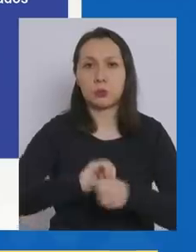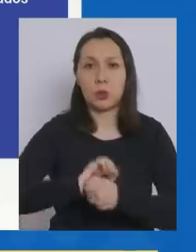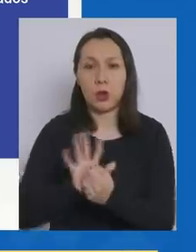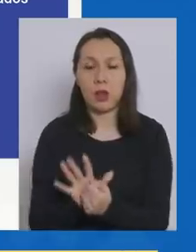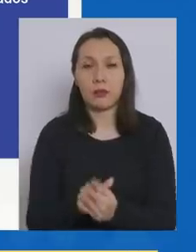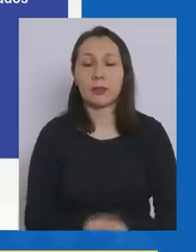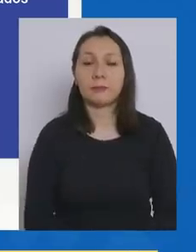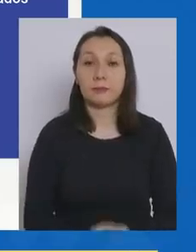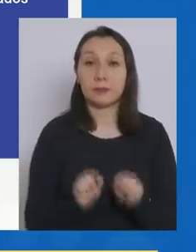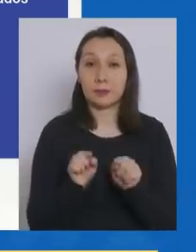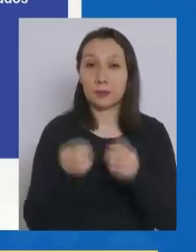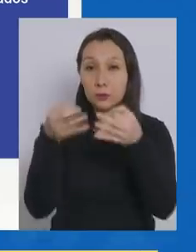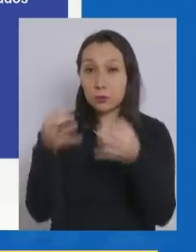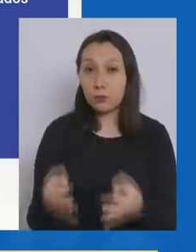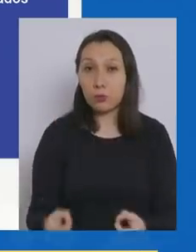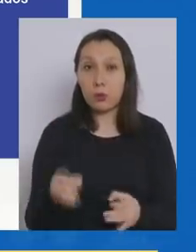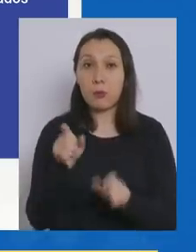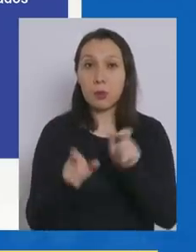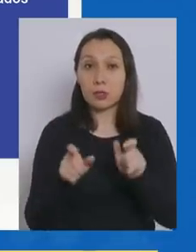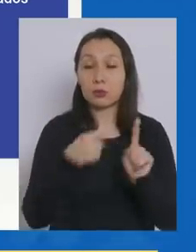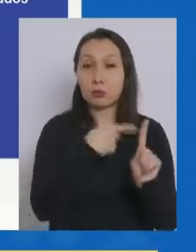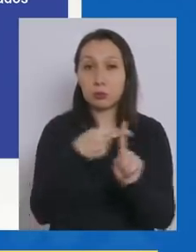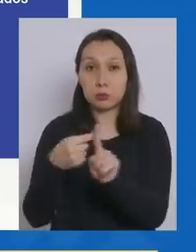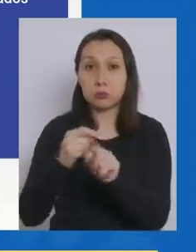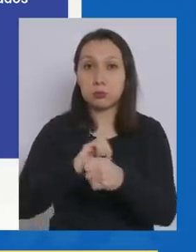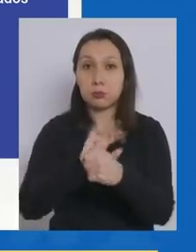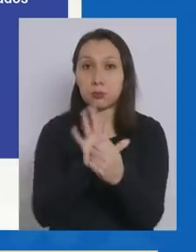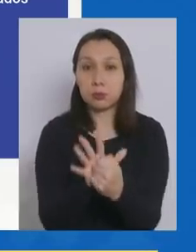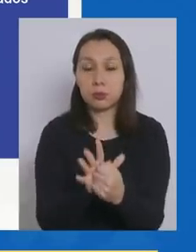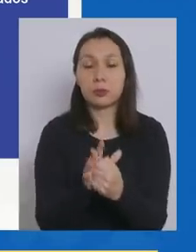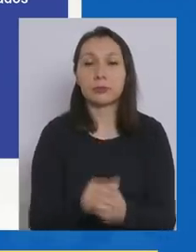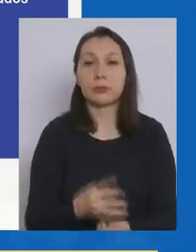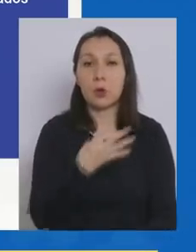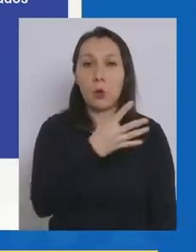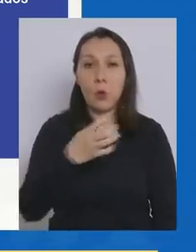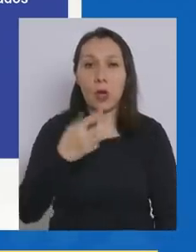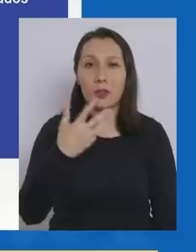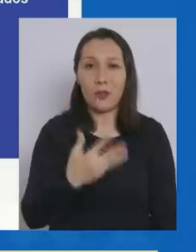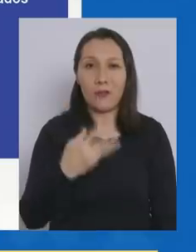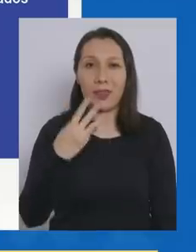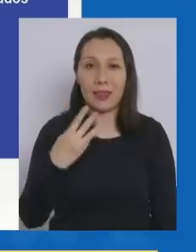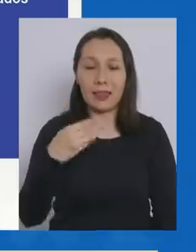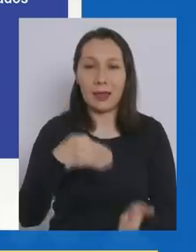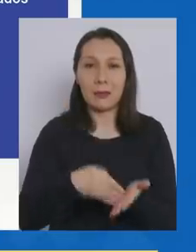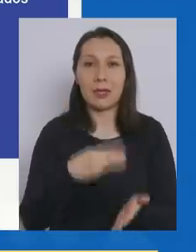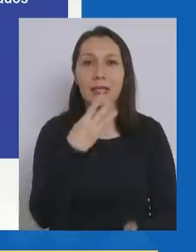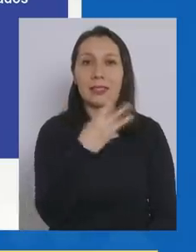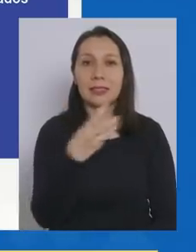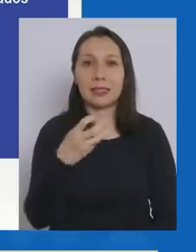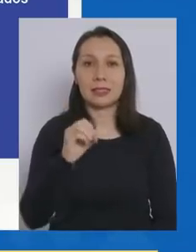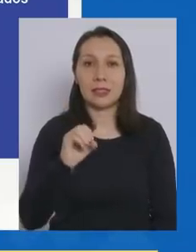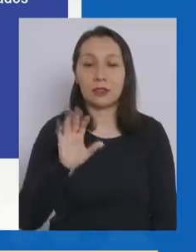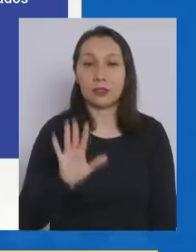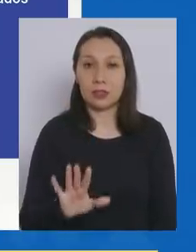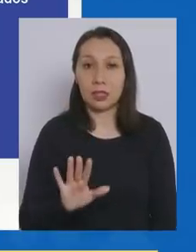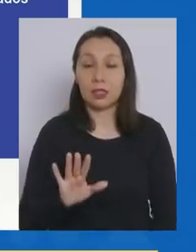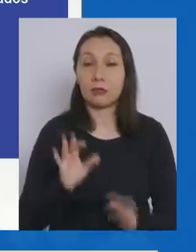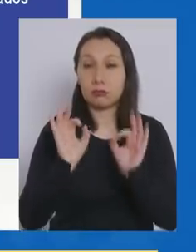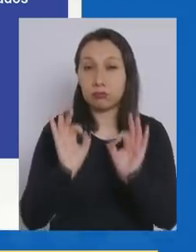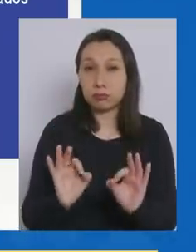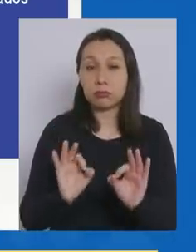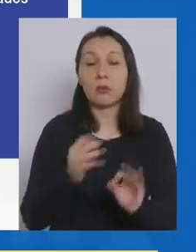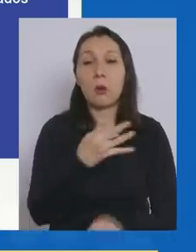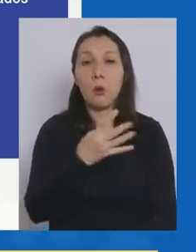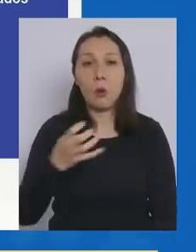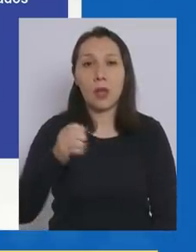Con esto, la cifra total de casos positivos asciende a 493.305, de los cuales